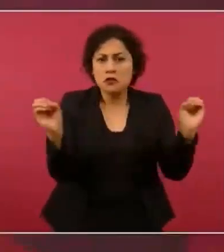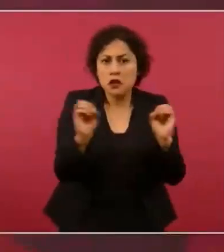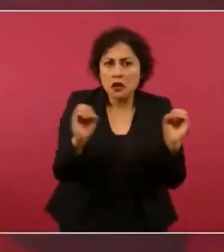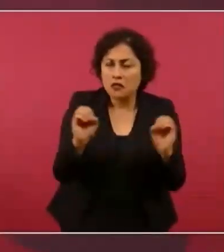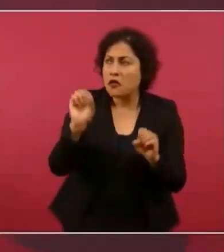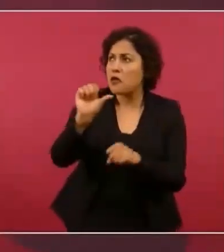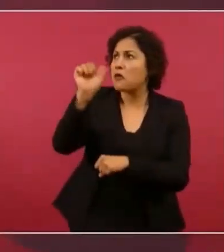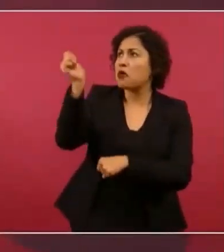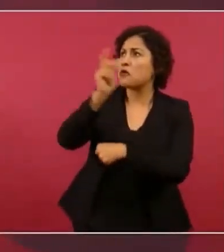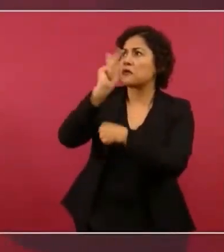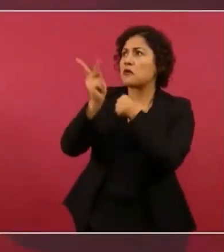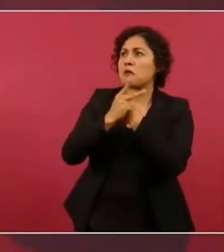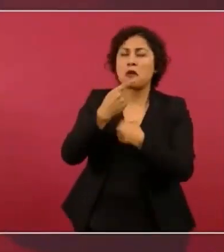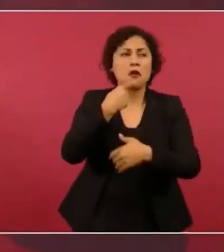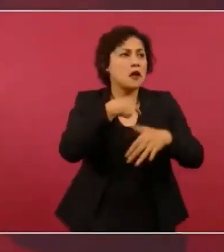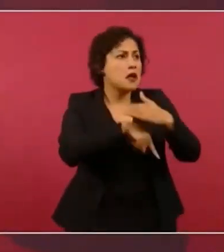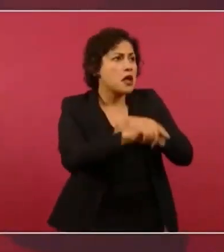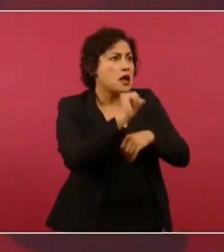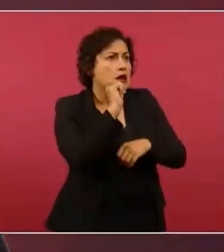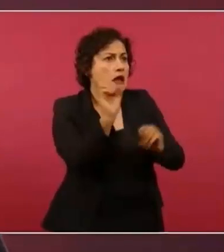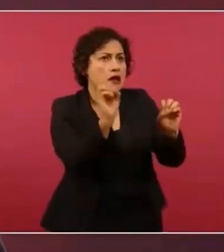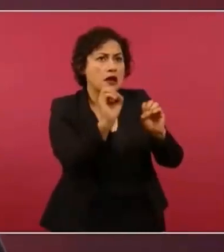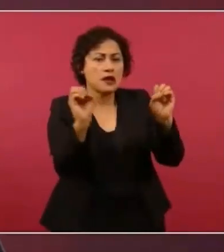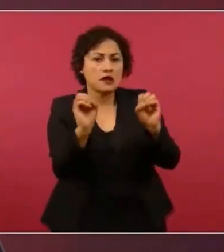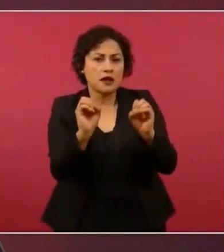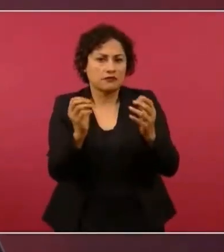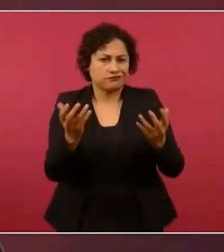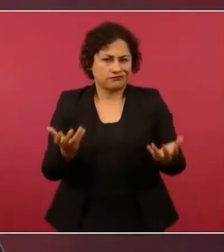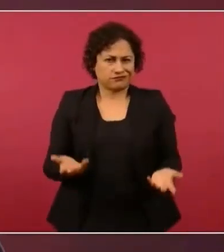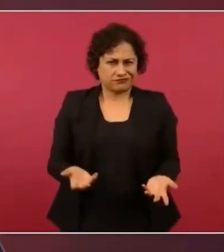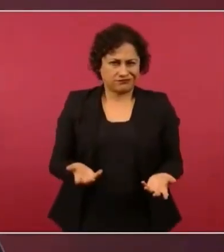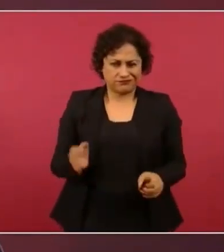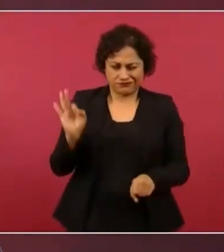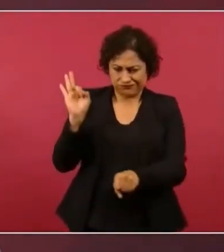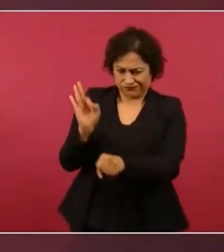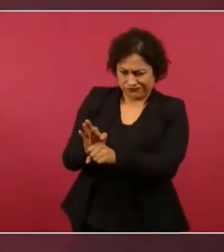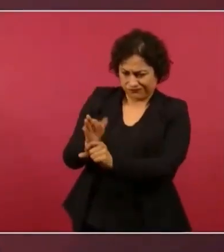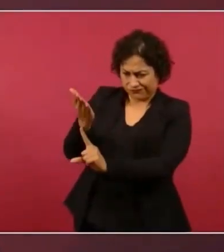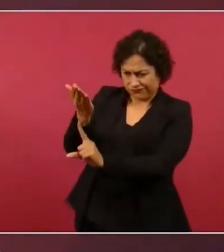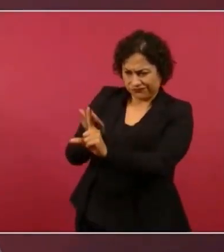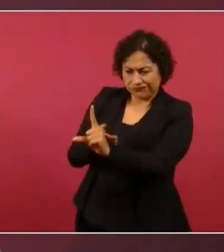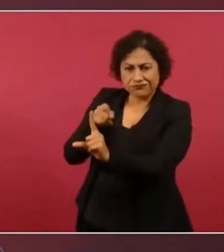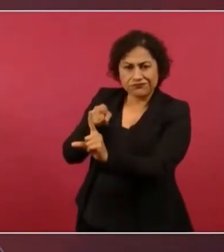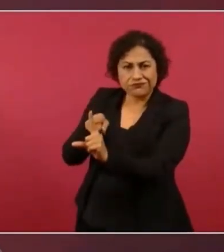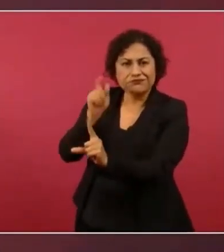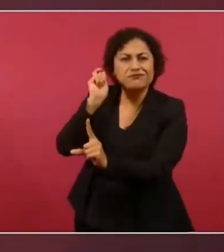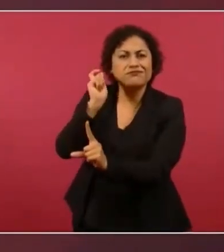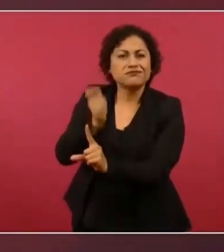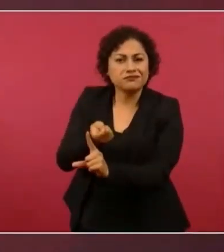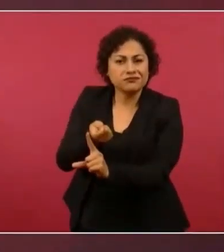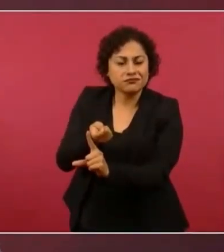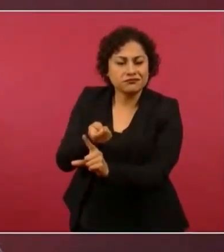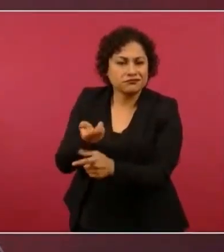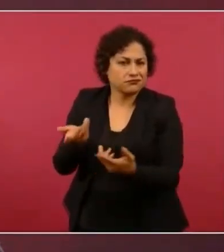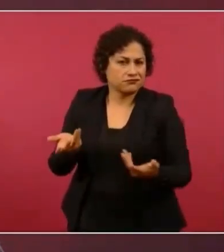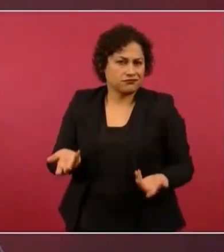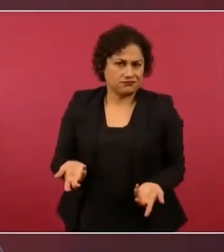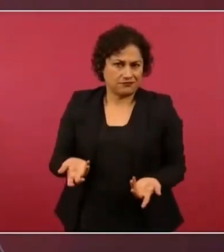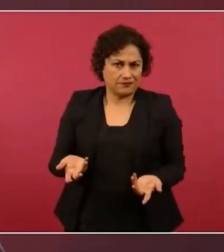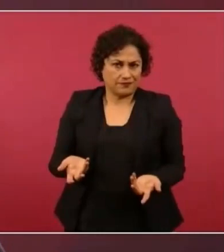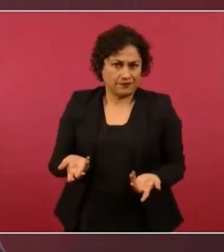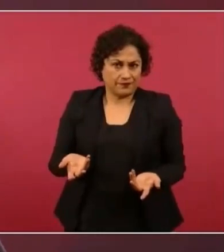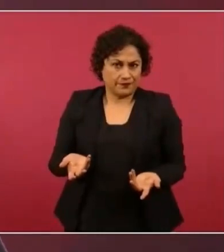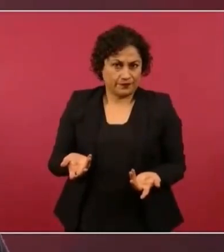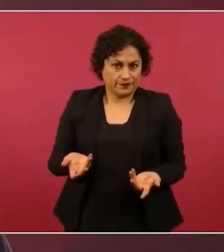actividades ilícitas. proteger, no solamente a